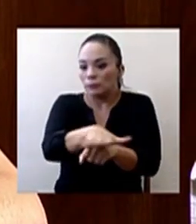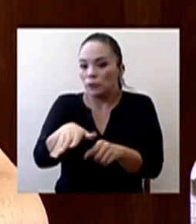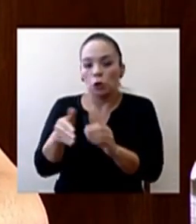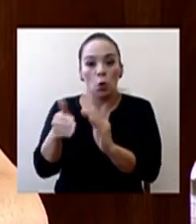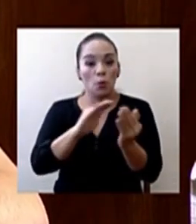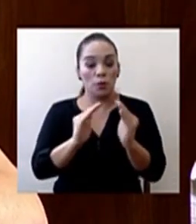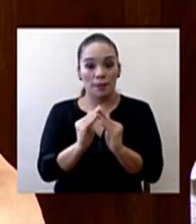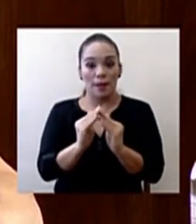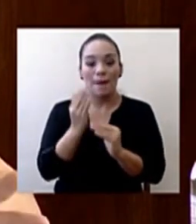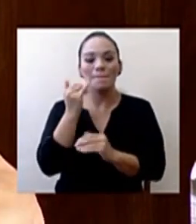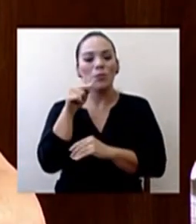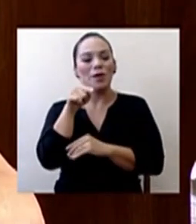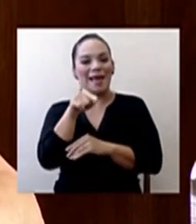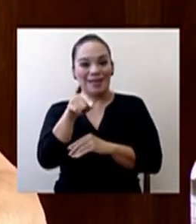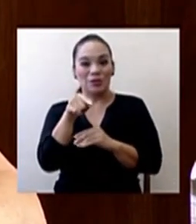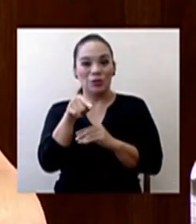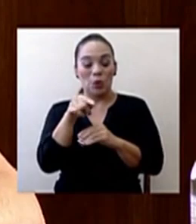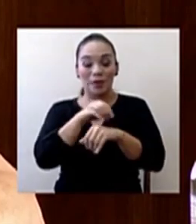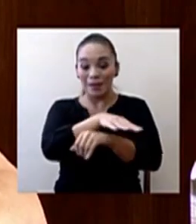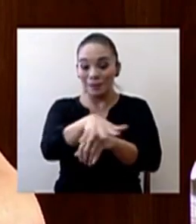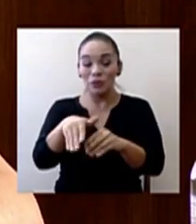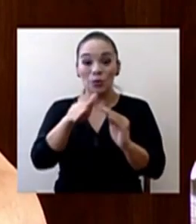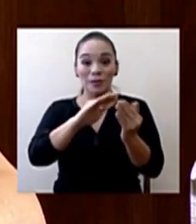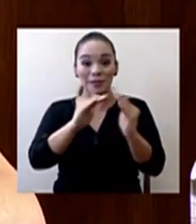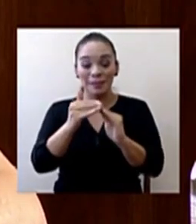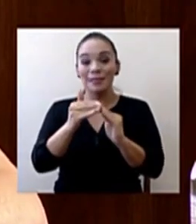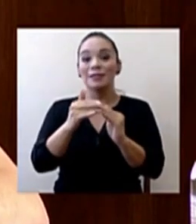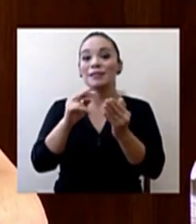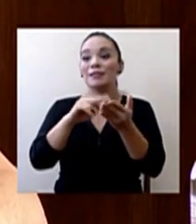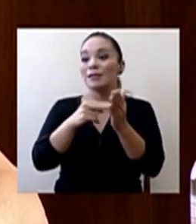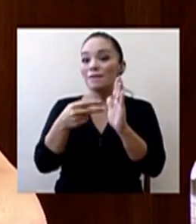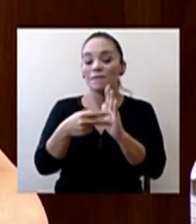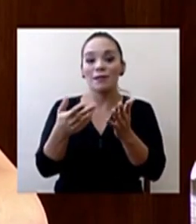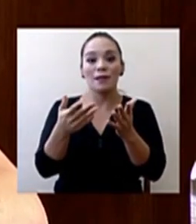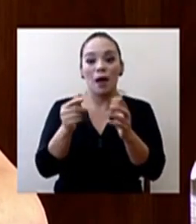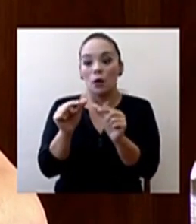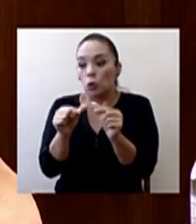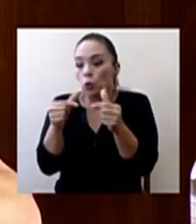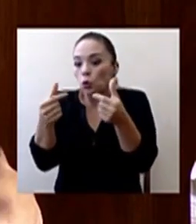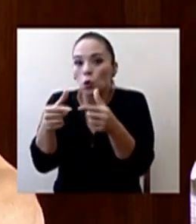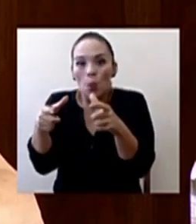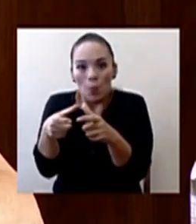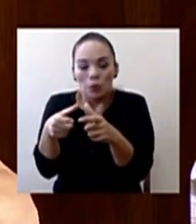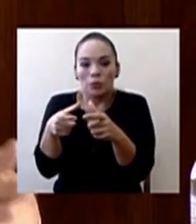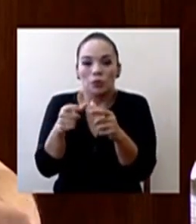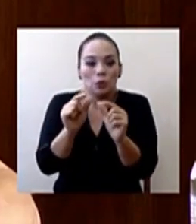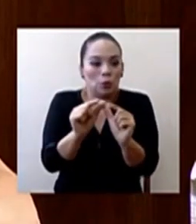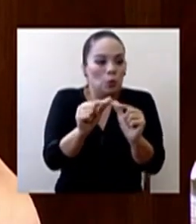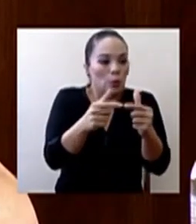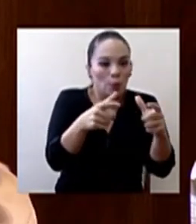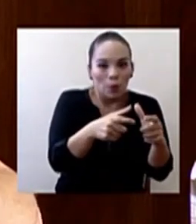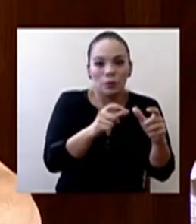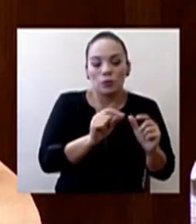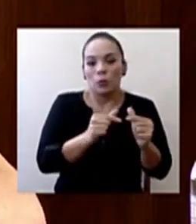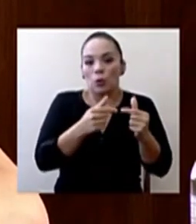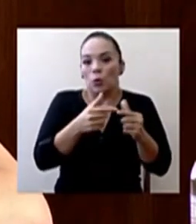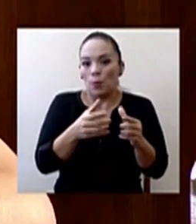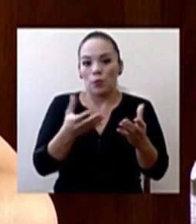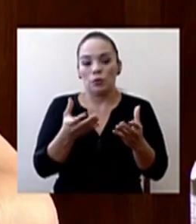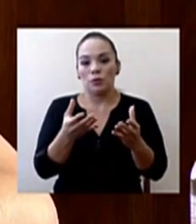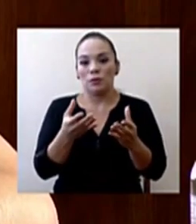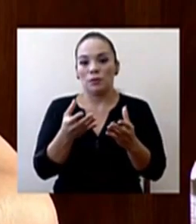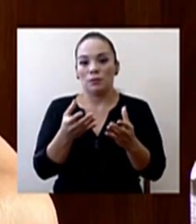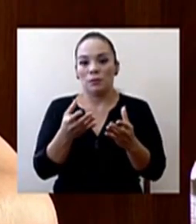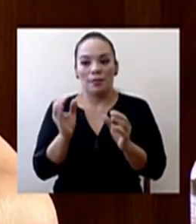comunitaria es cuando ya perdimos, por ejemplo, los grupos o perdimos la relación que tienen los casos importados con algún